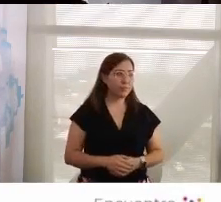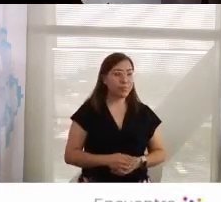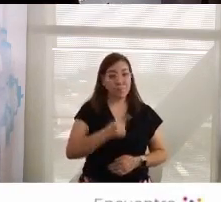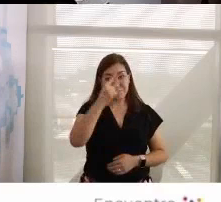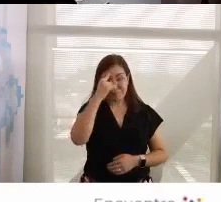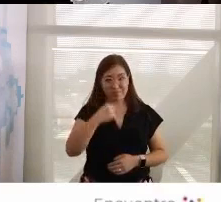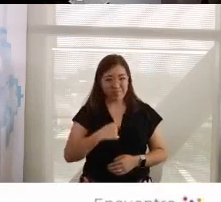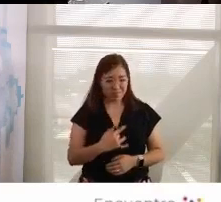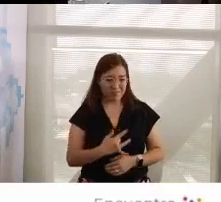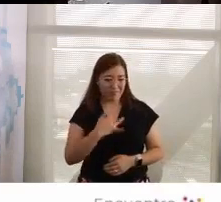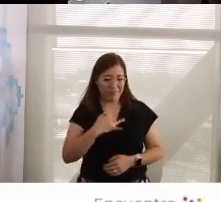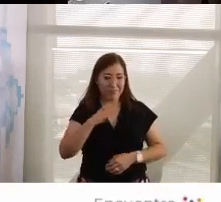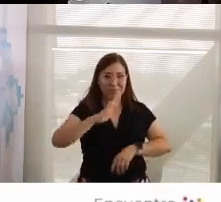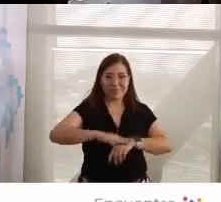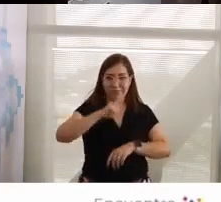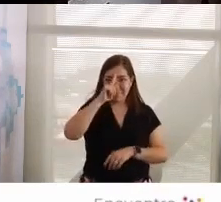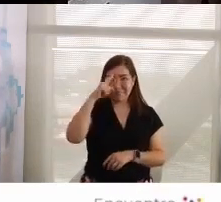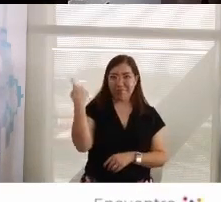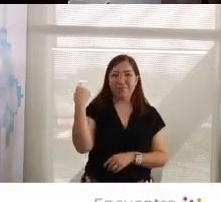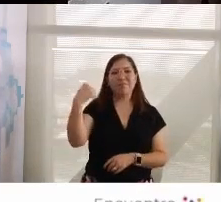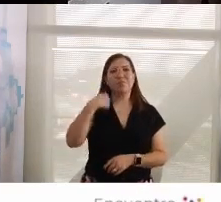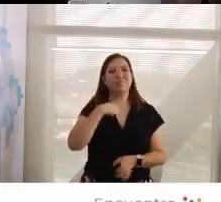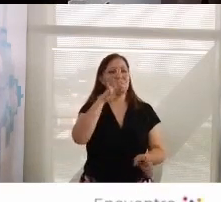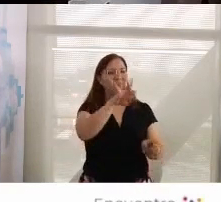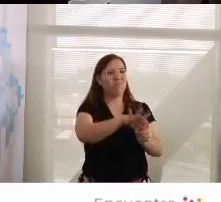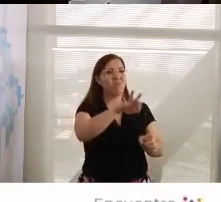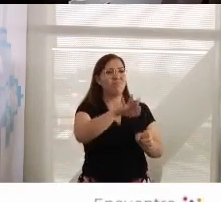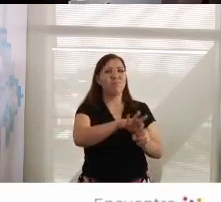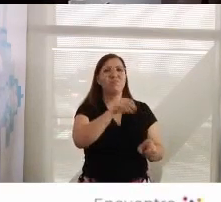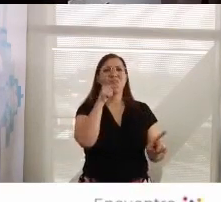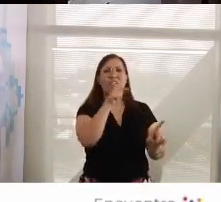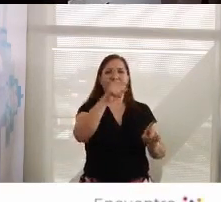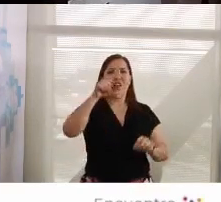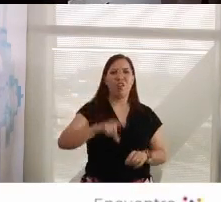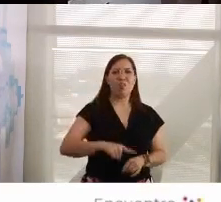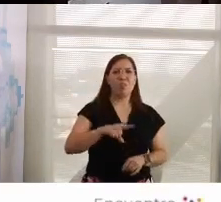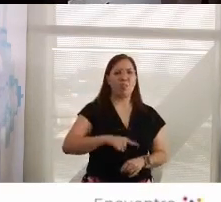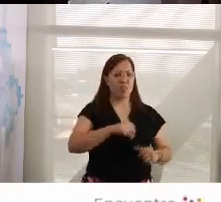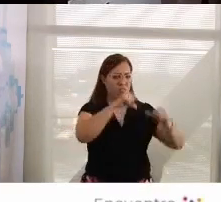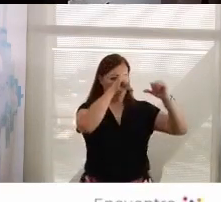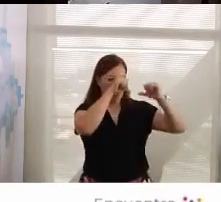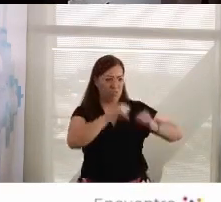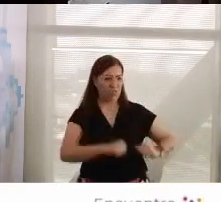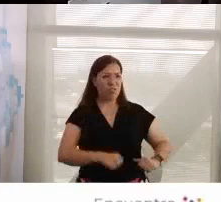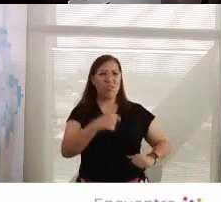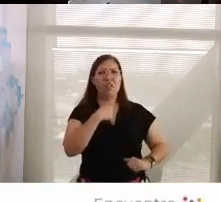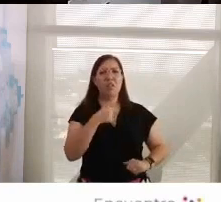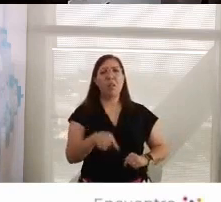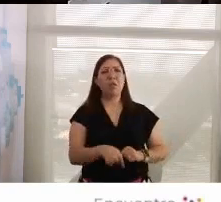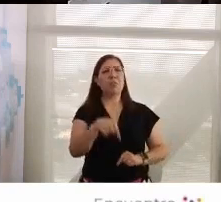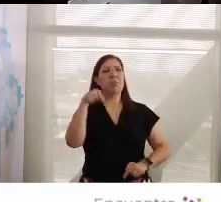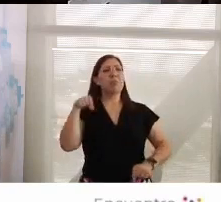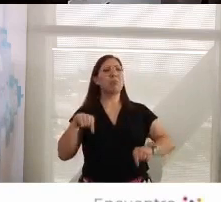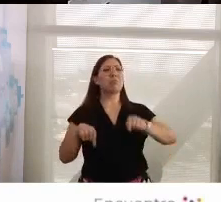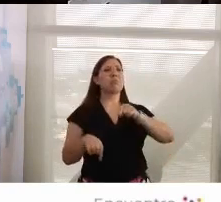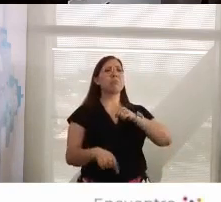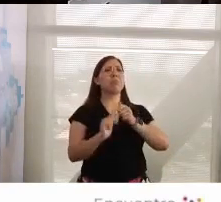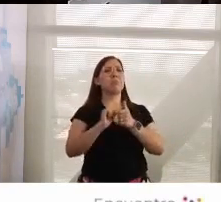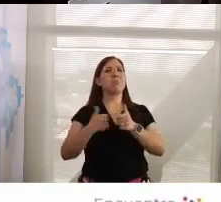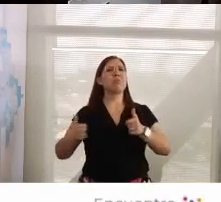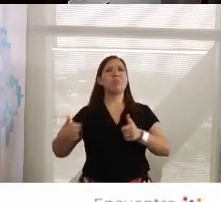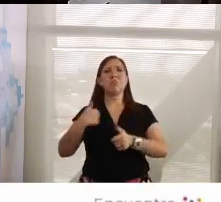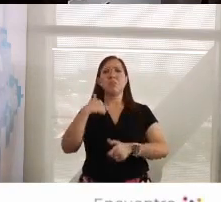votar o apostar por un gobierno autoritario que me permite a mí dar un paso para atrás y no hacerme responsable.